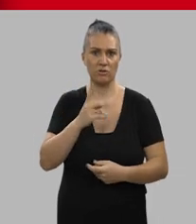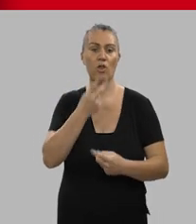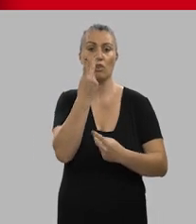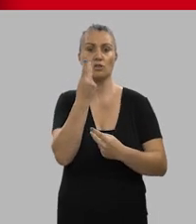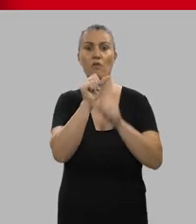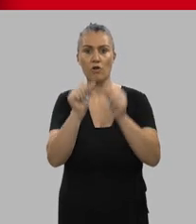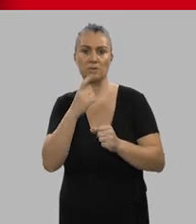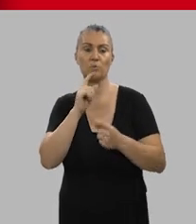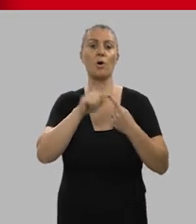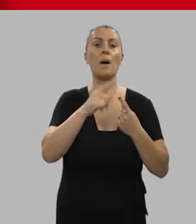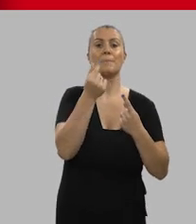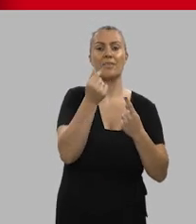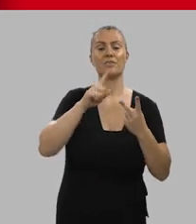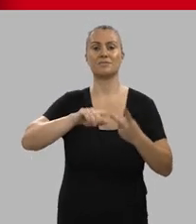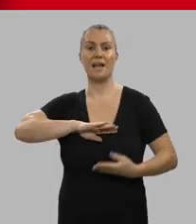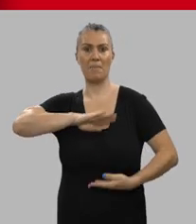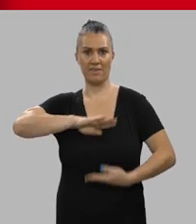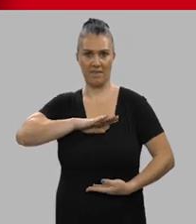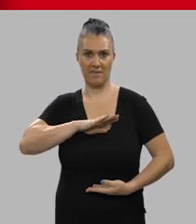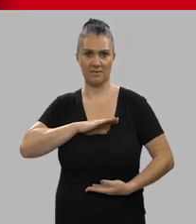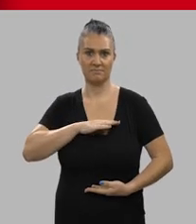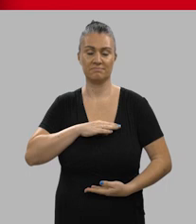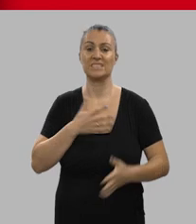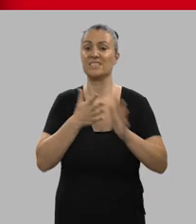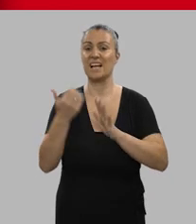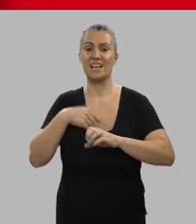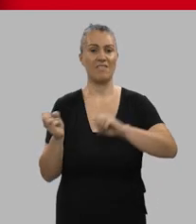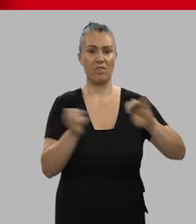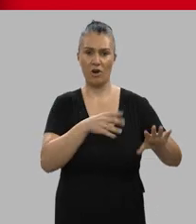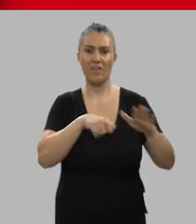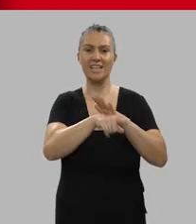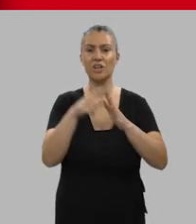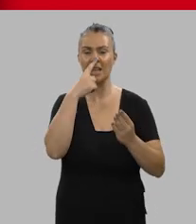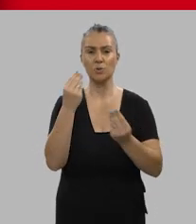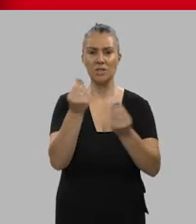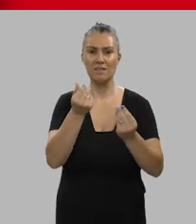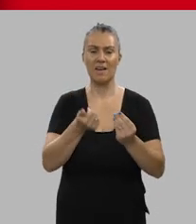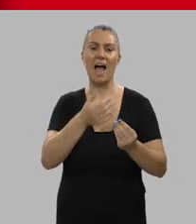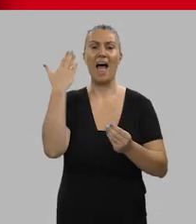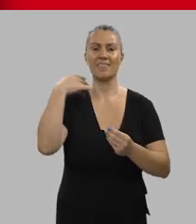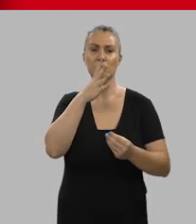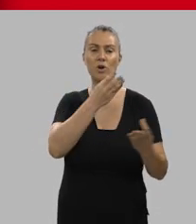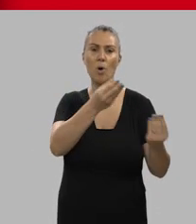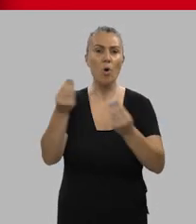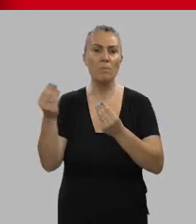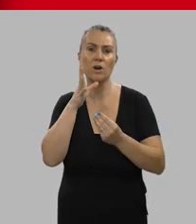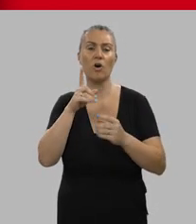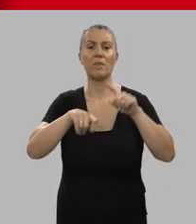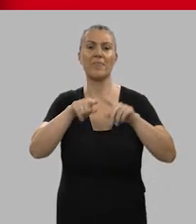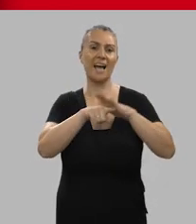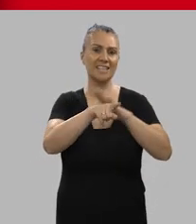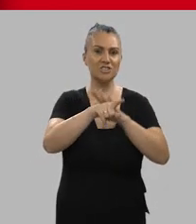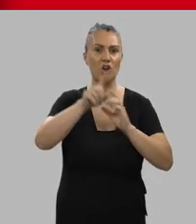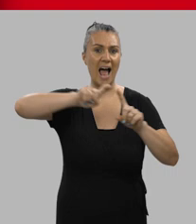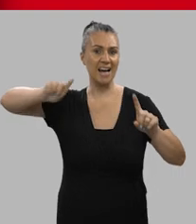palancas, el precio y la capacidad. Se ha abandonado, por tanto, la gestión intuitiva centrada en el volumen en favor de una gestión